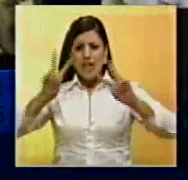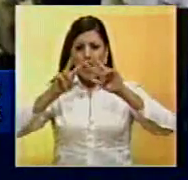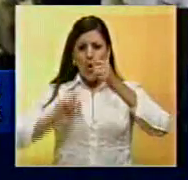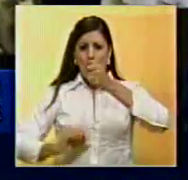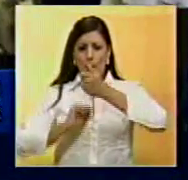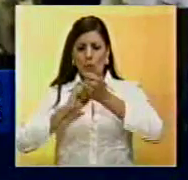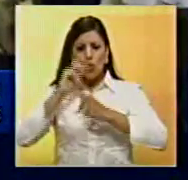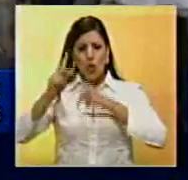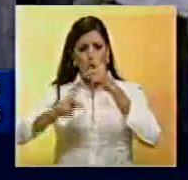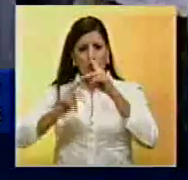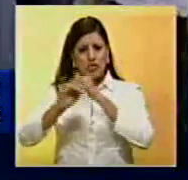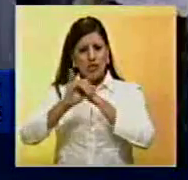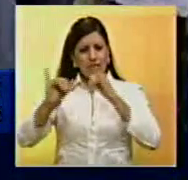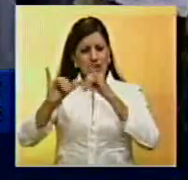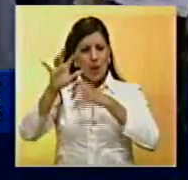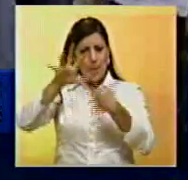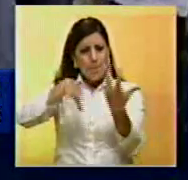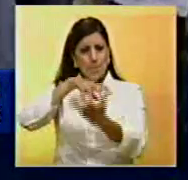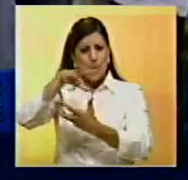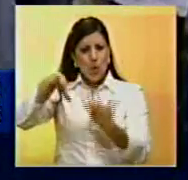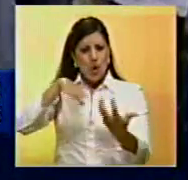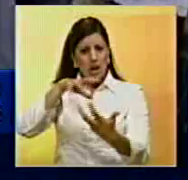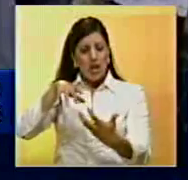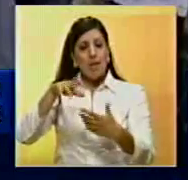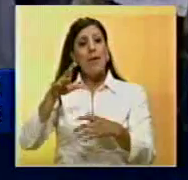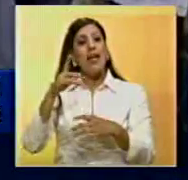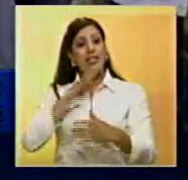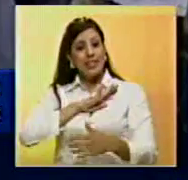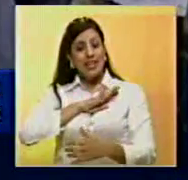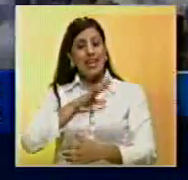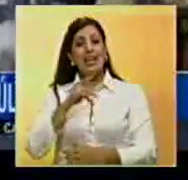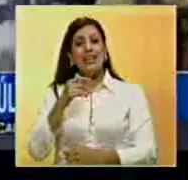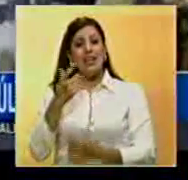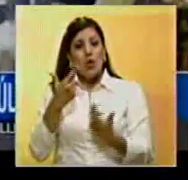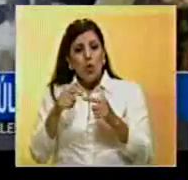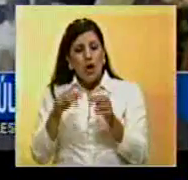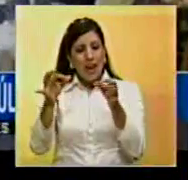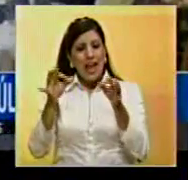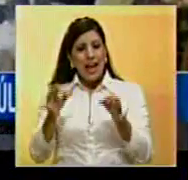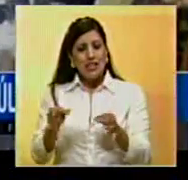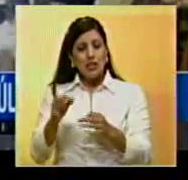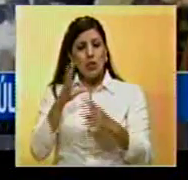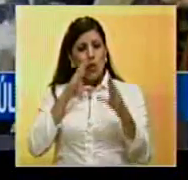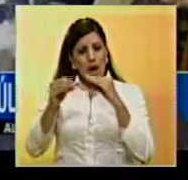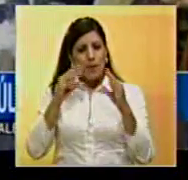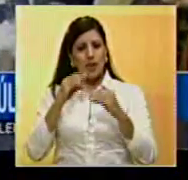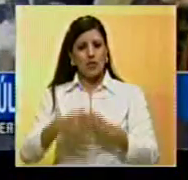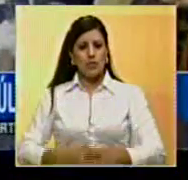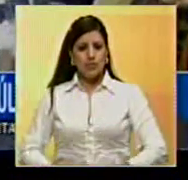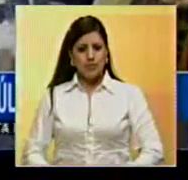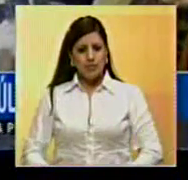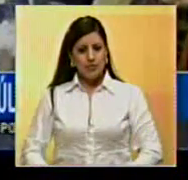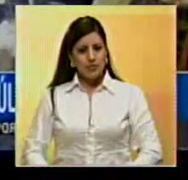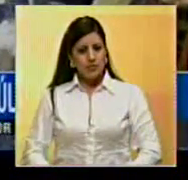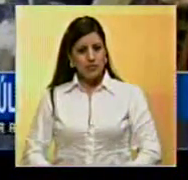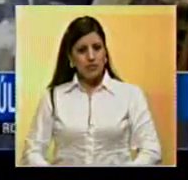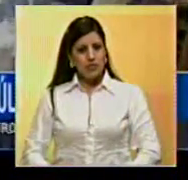apoyo al proceso del fin del conflicto armado en su condición de sede y garante de las conversaciones. Gracias.